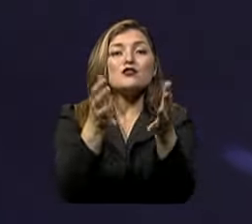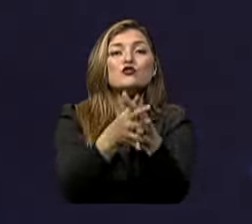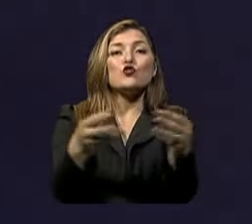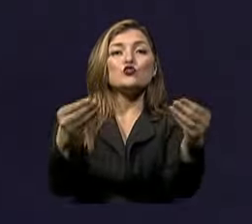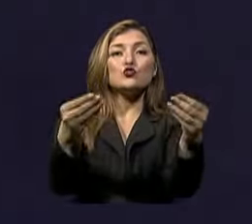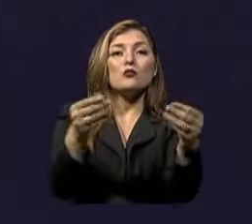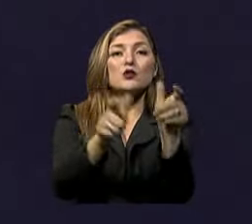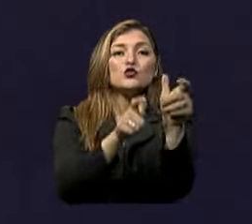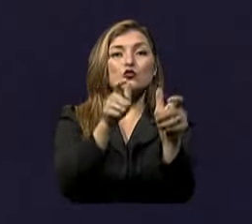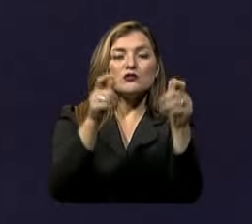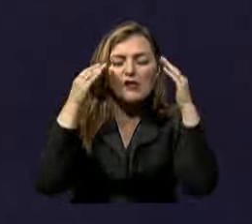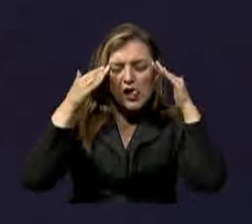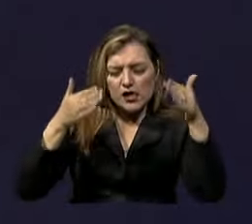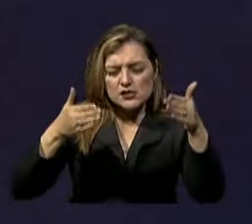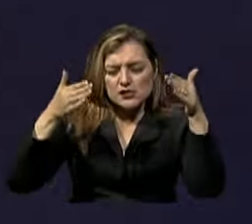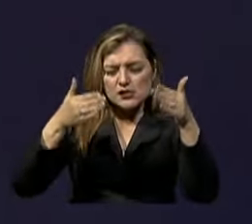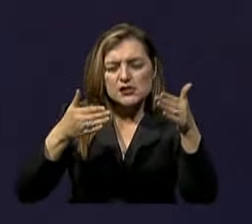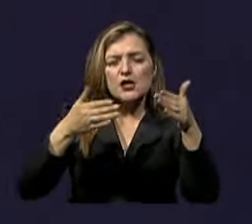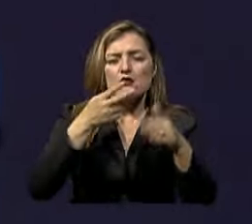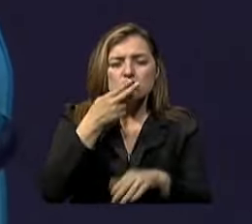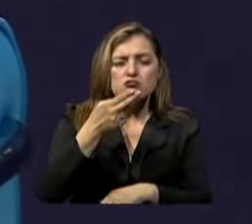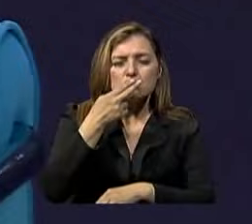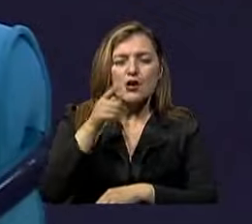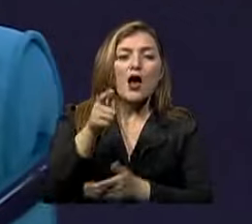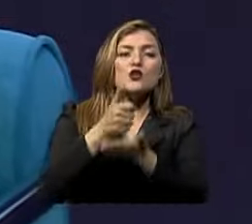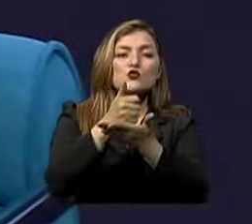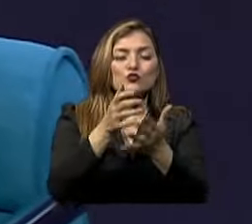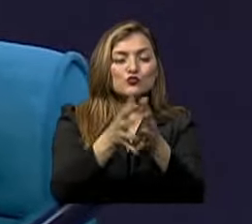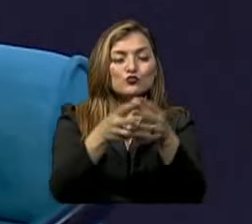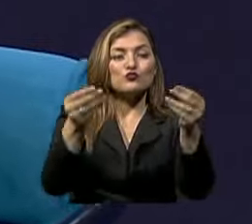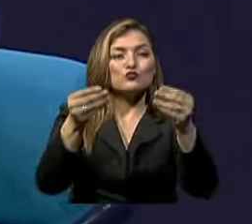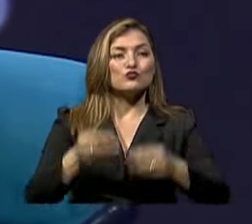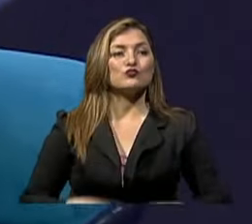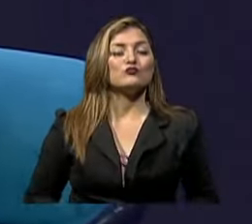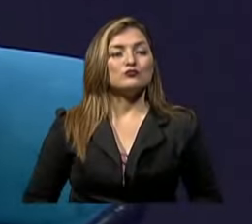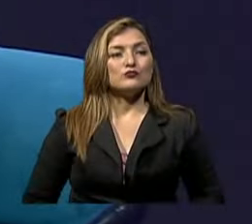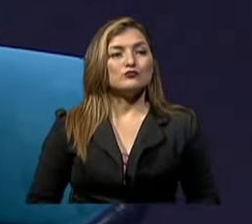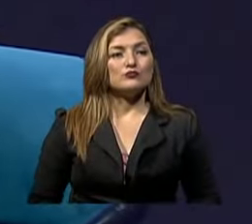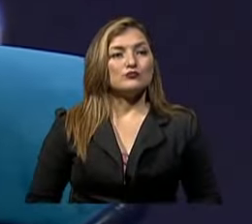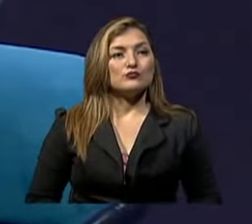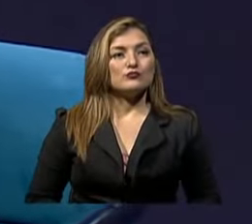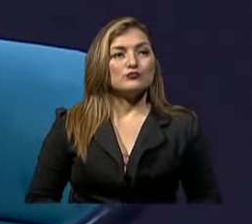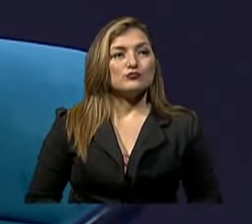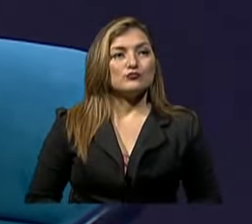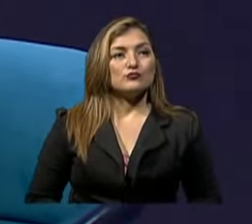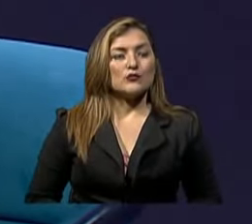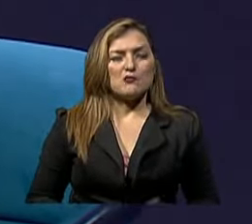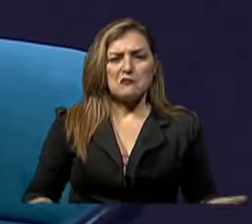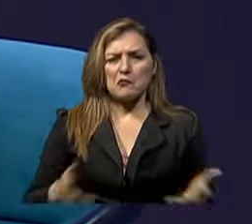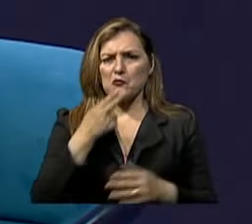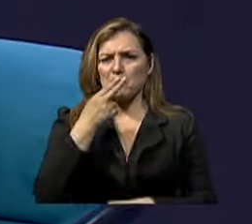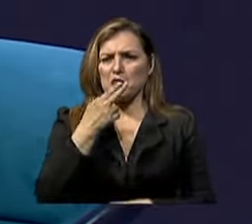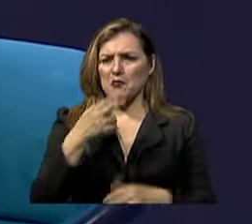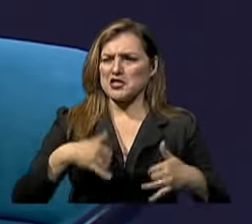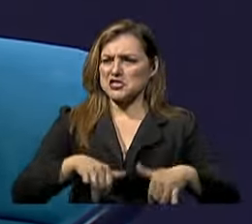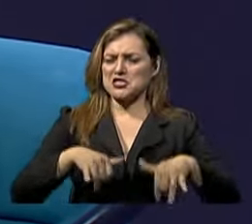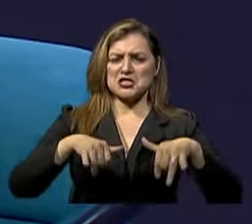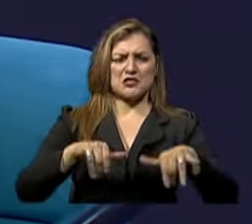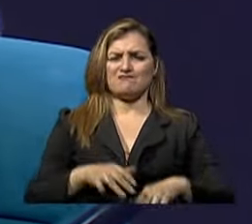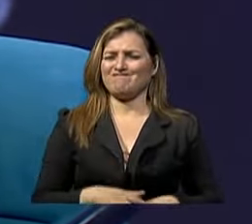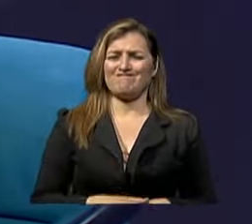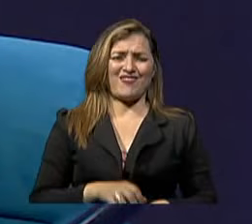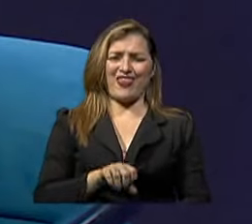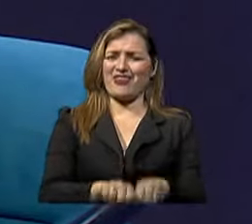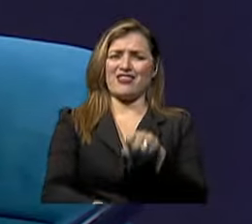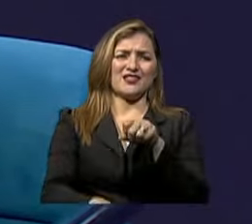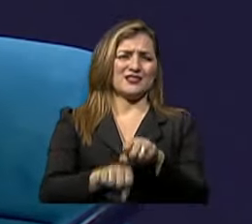Justamente Para quienes Ya están fumando Bajo ningún concepto Se promueve El tabaquismo Como todos Estamos de acuerdo En lo nocivo